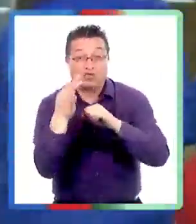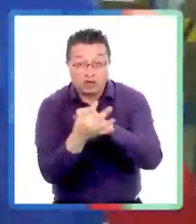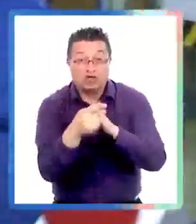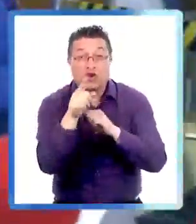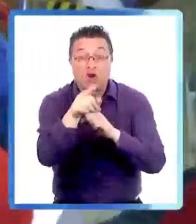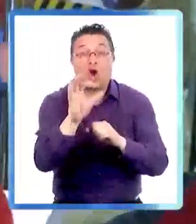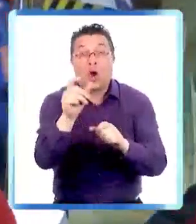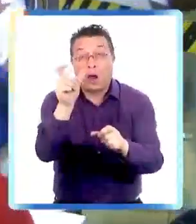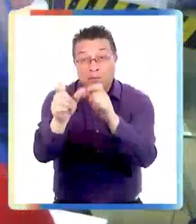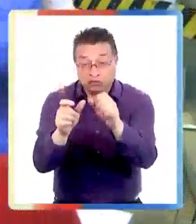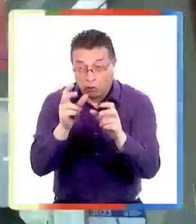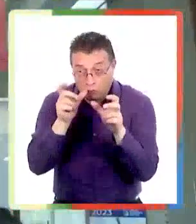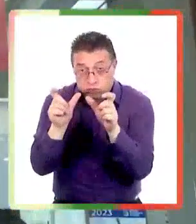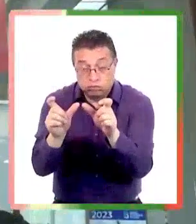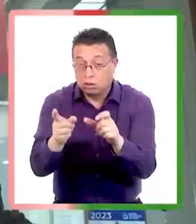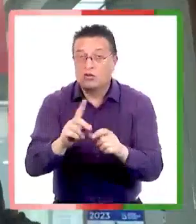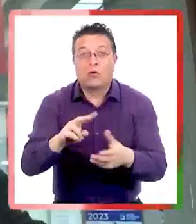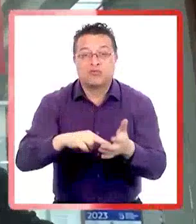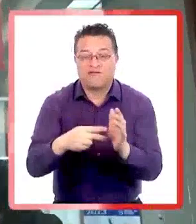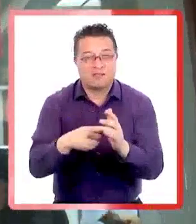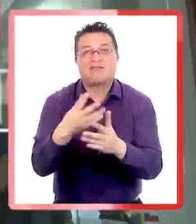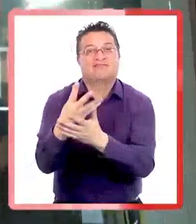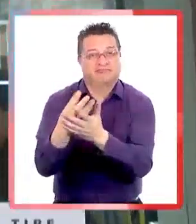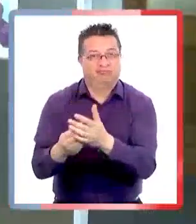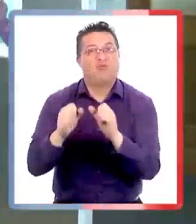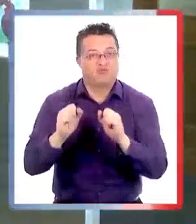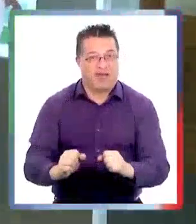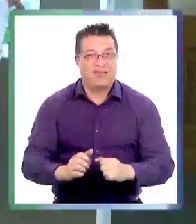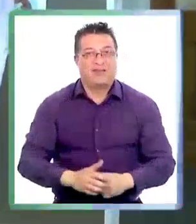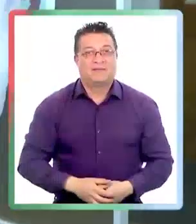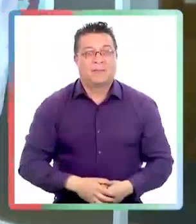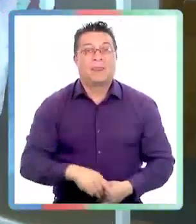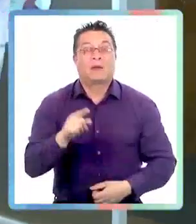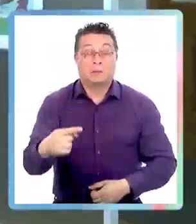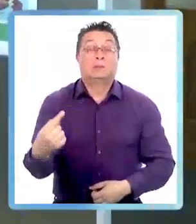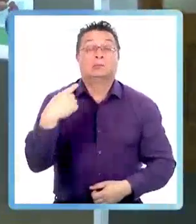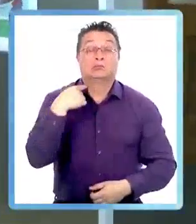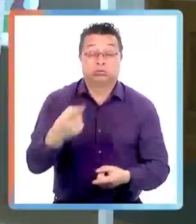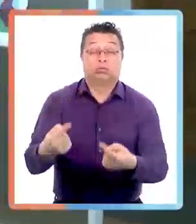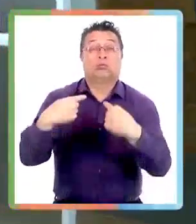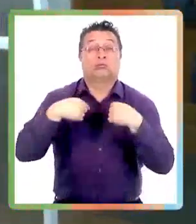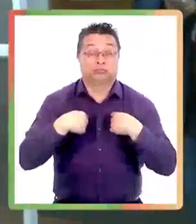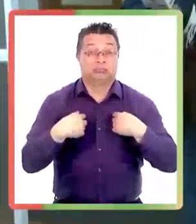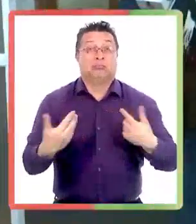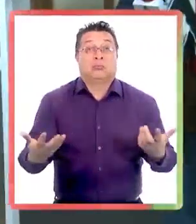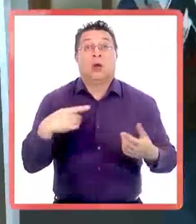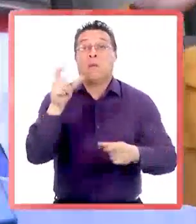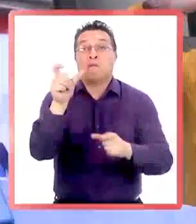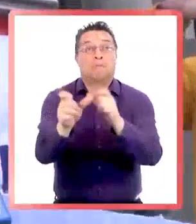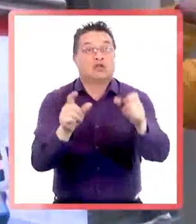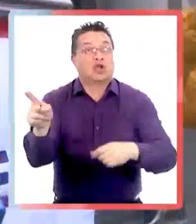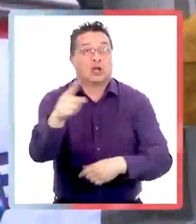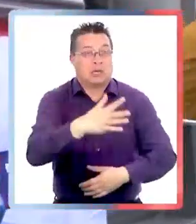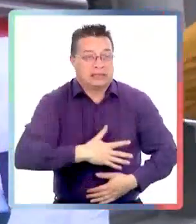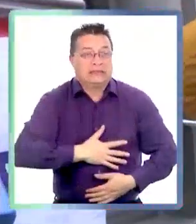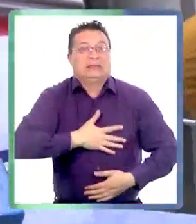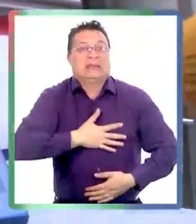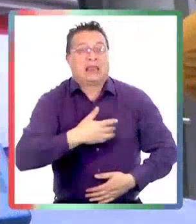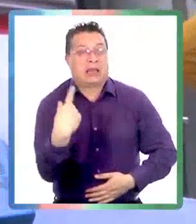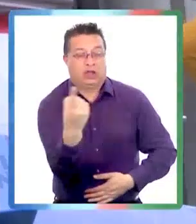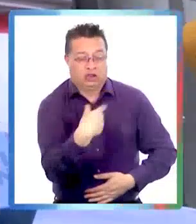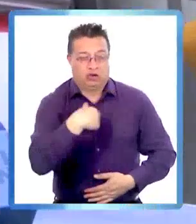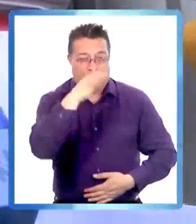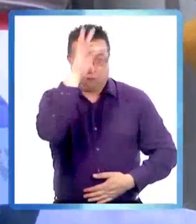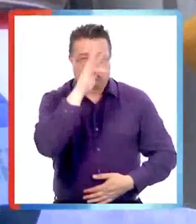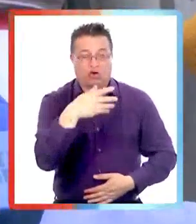o a estos personajes, no tendríamos los problemas que tenemos. Nos salpica de alguna manera porque la ciudadanía percibe que